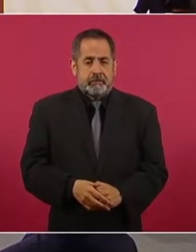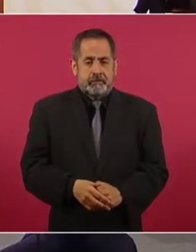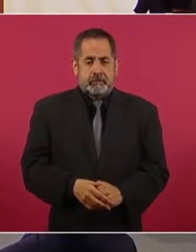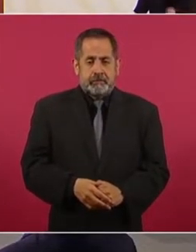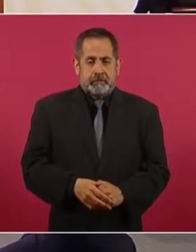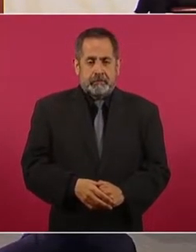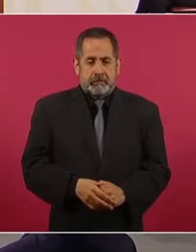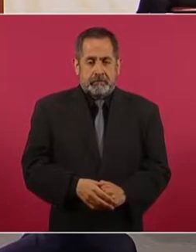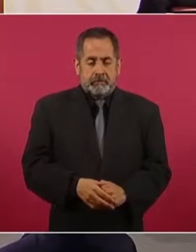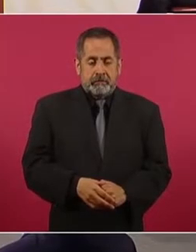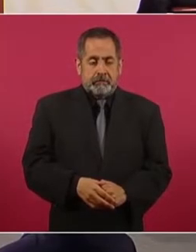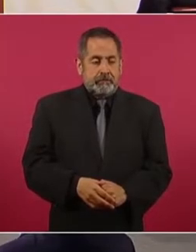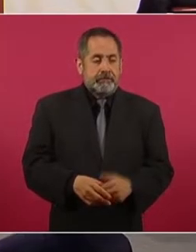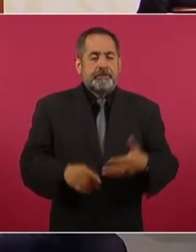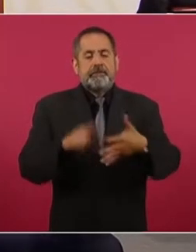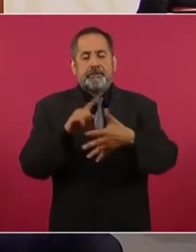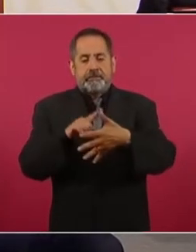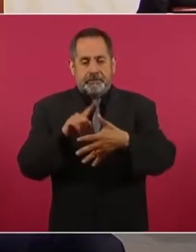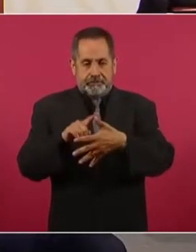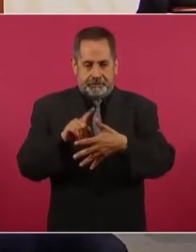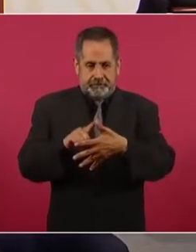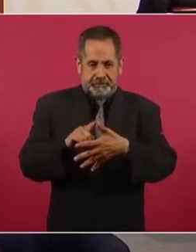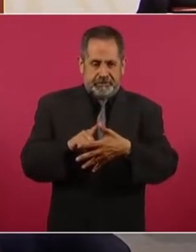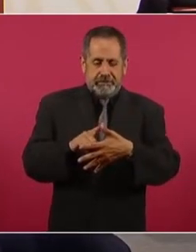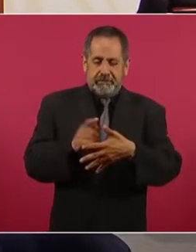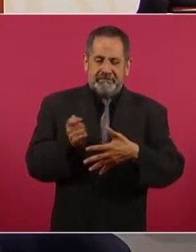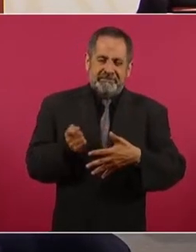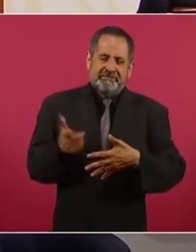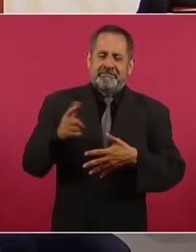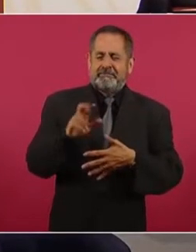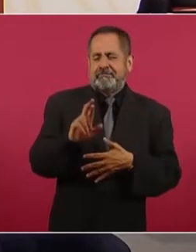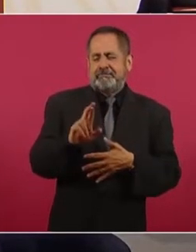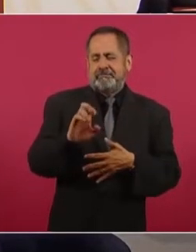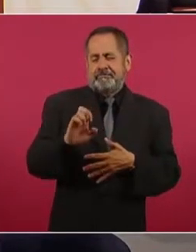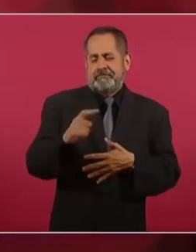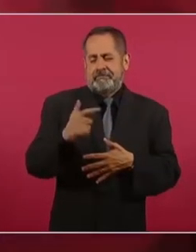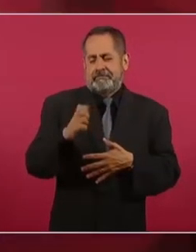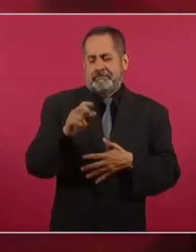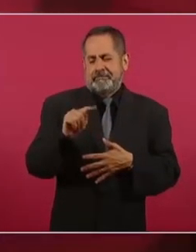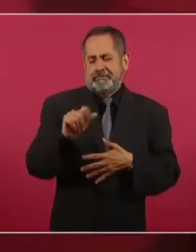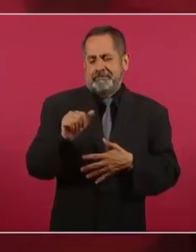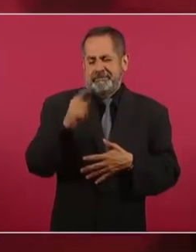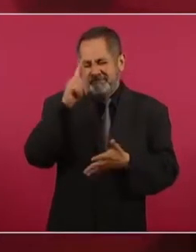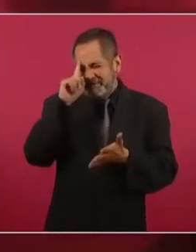la regenta, esta creo yo que es Claudia, ¿no?